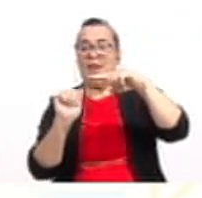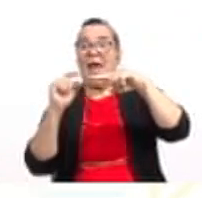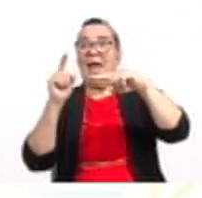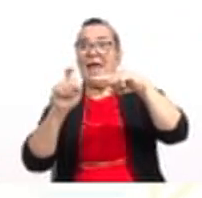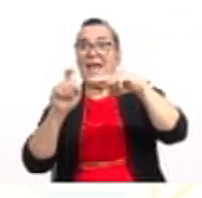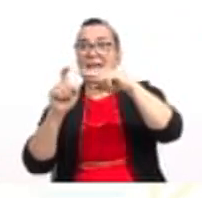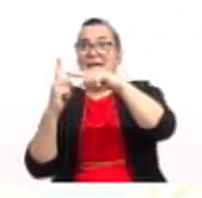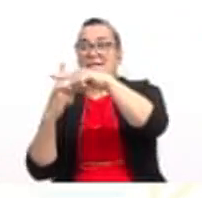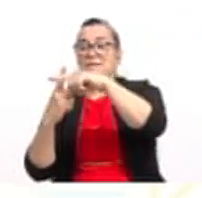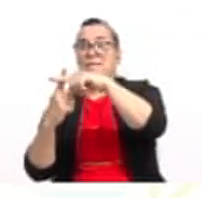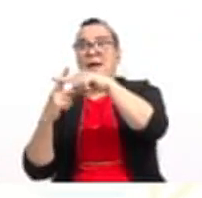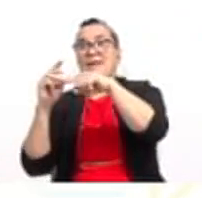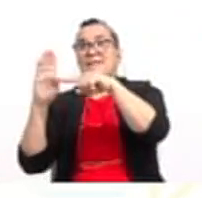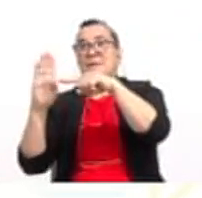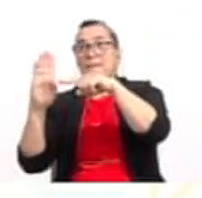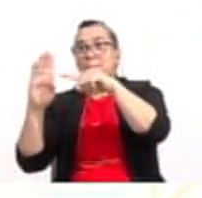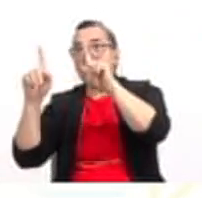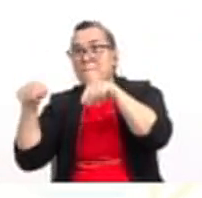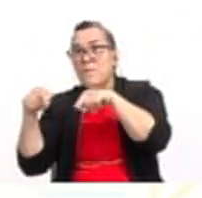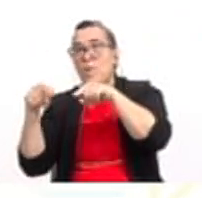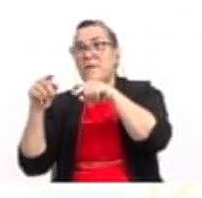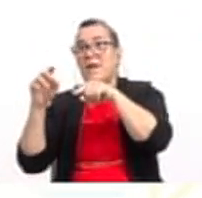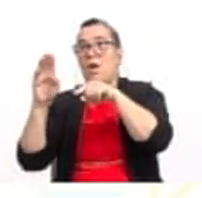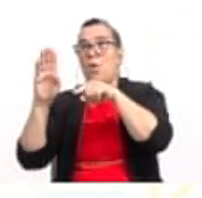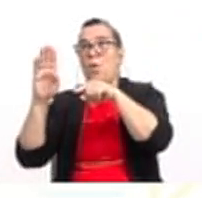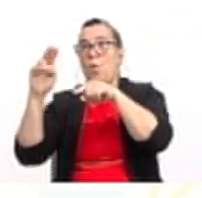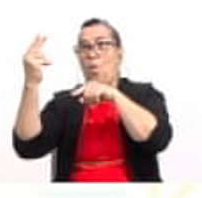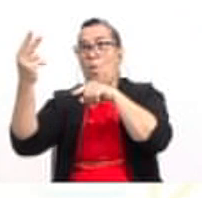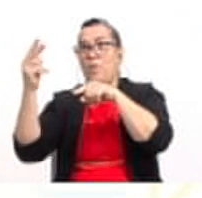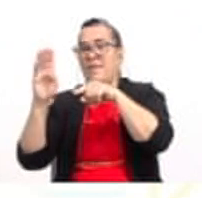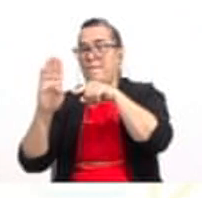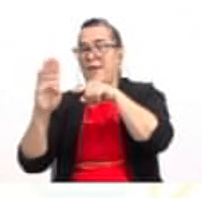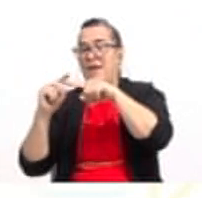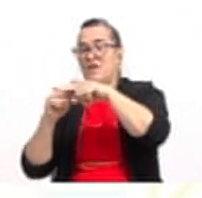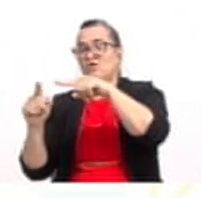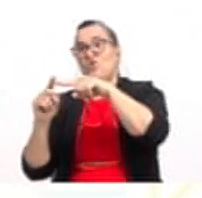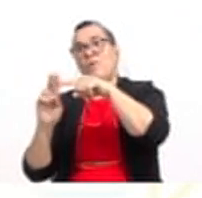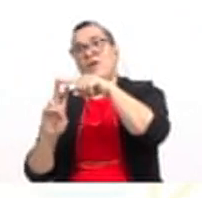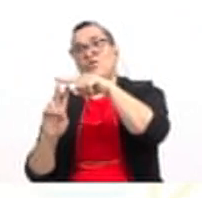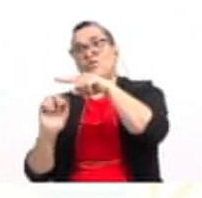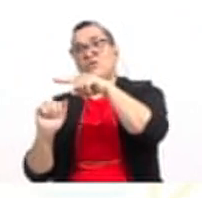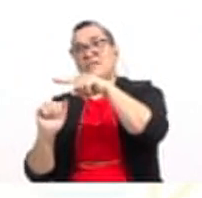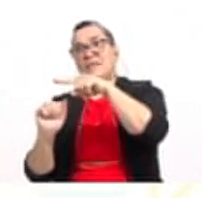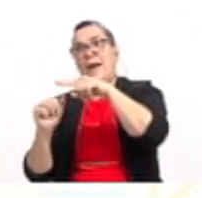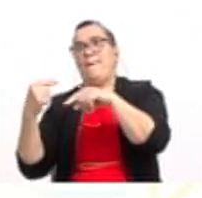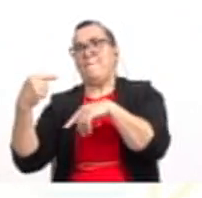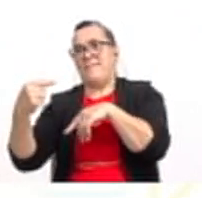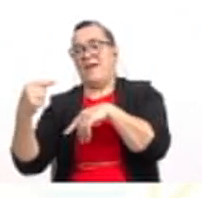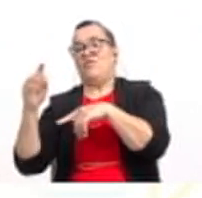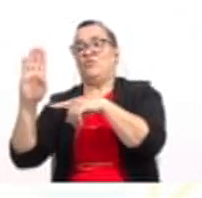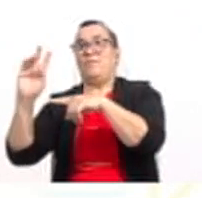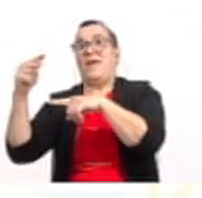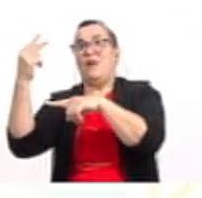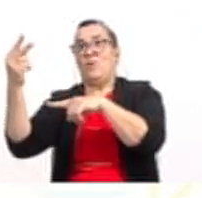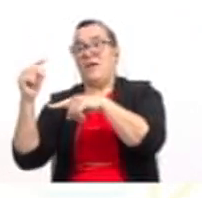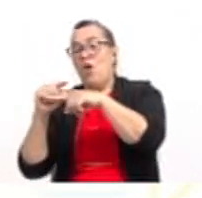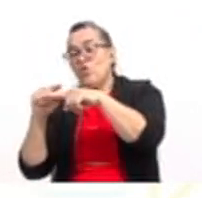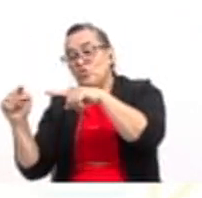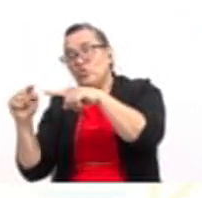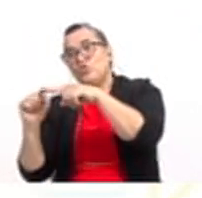más el cuadrado de b sobre 2a, menos b al cuadrado sobre